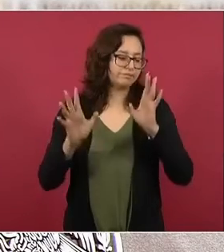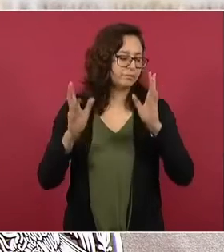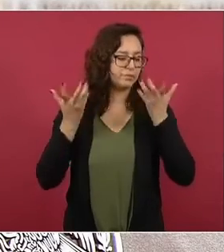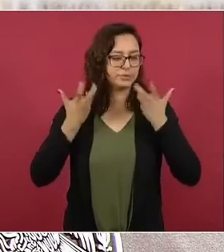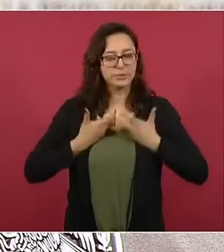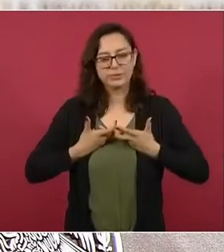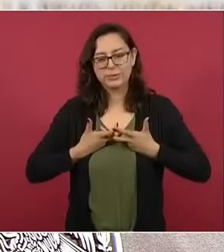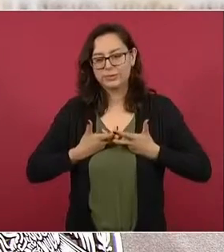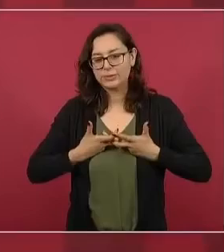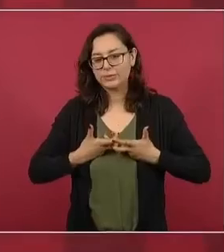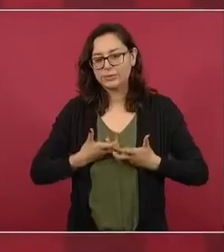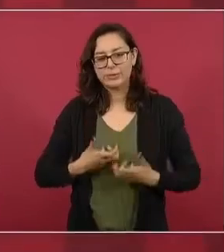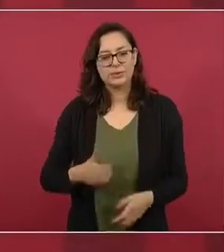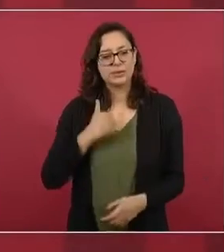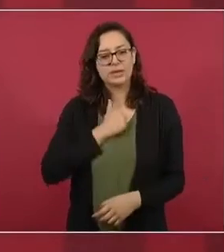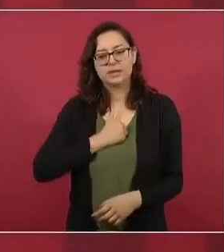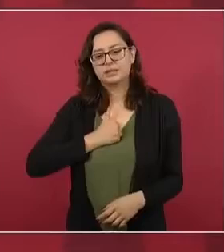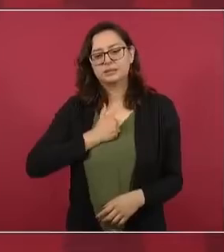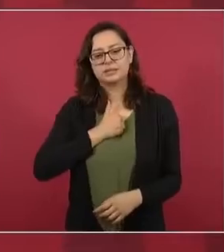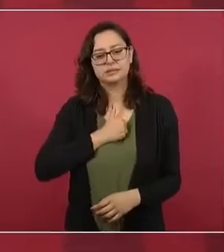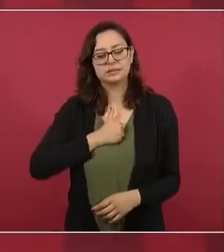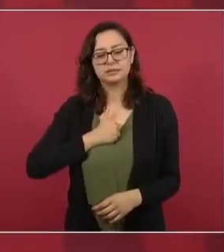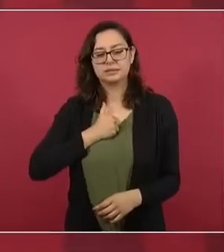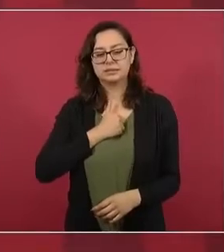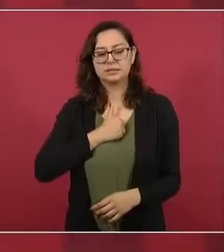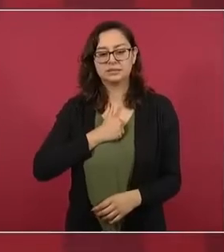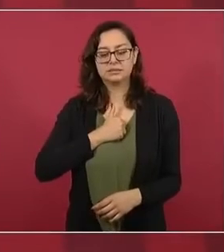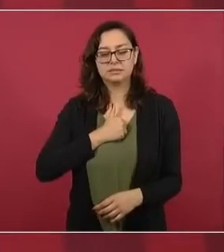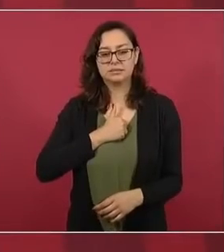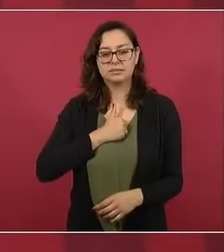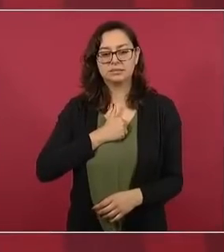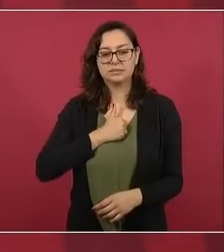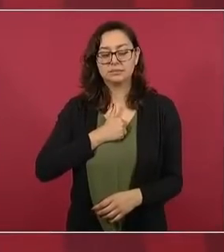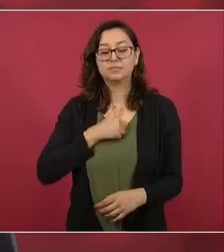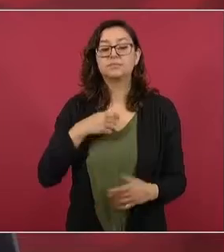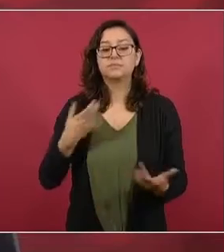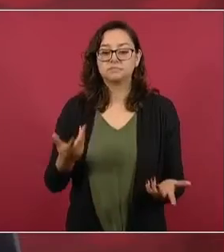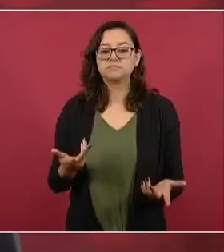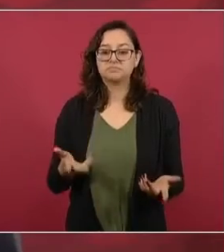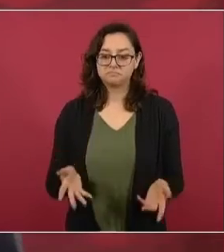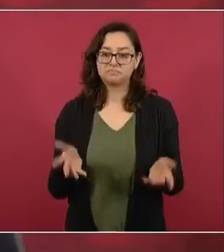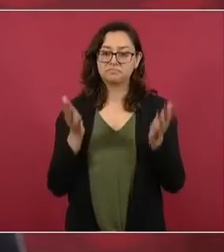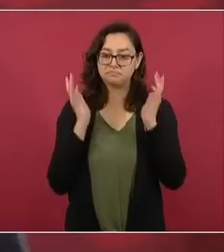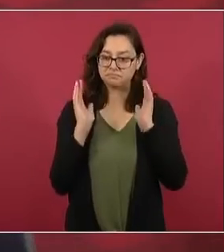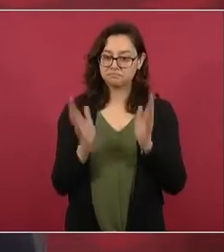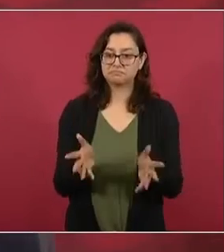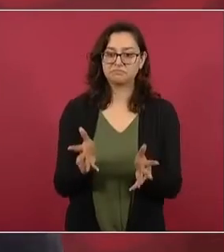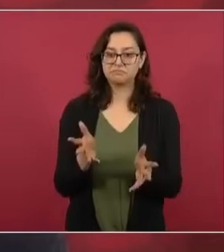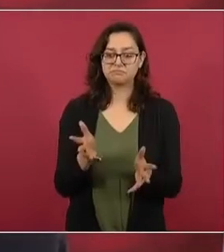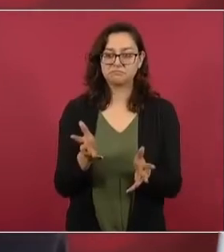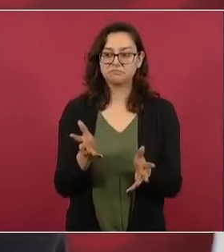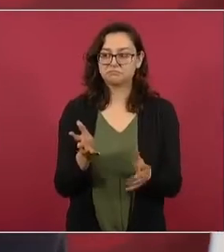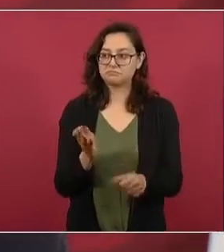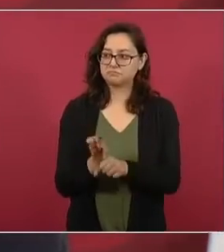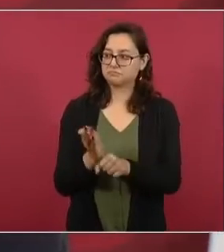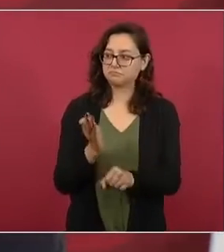Entonces, ya, afortunadamente, vamos